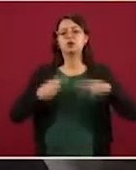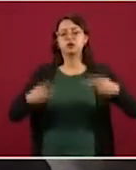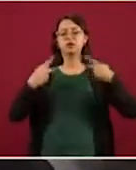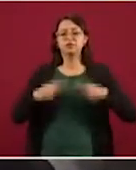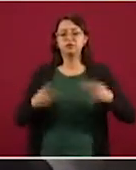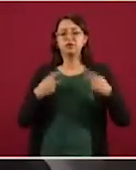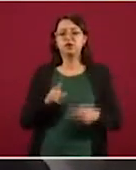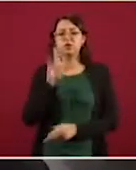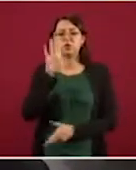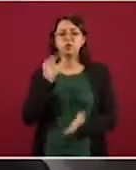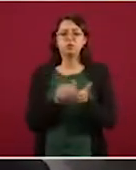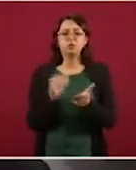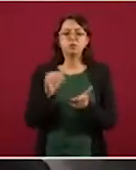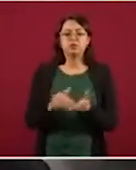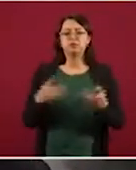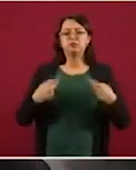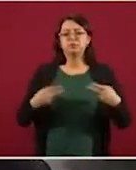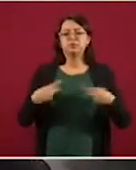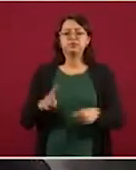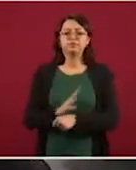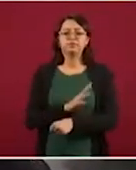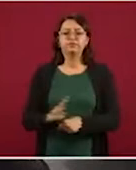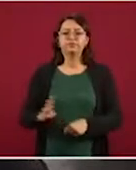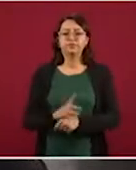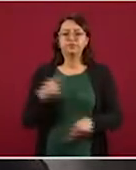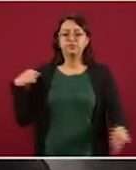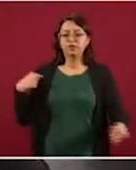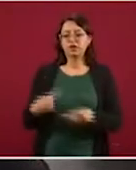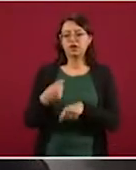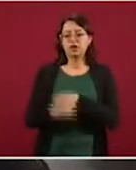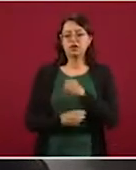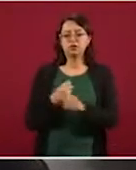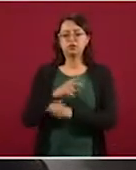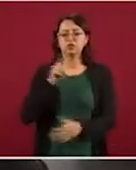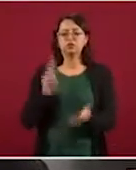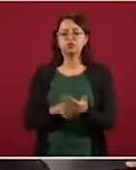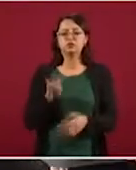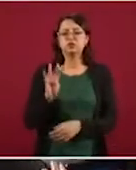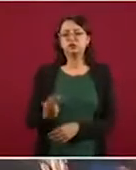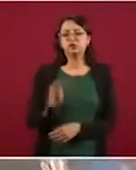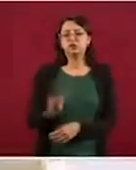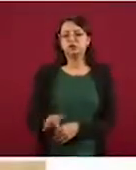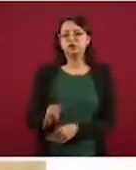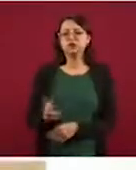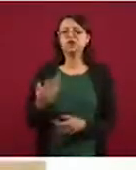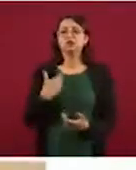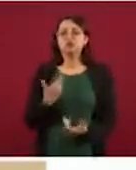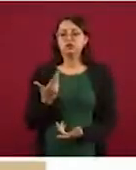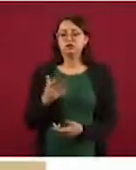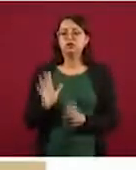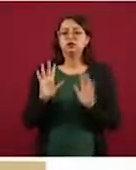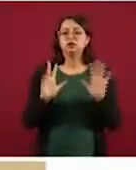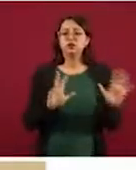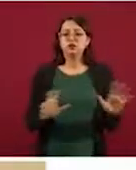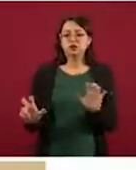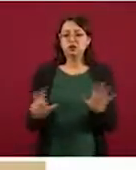personas beneficiadas. Este año estamos llegando a un avance de